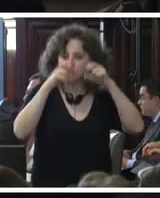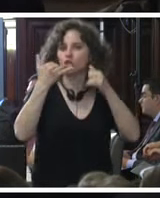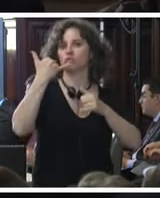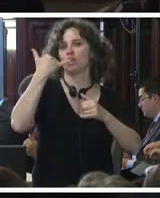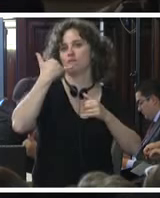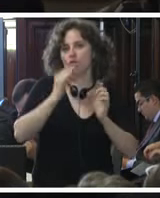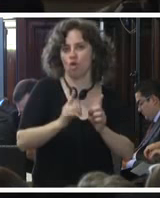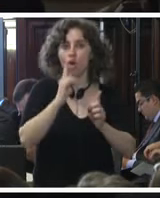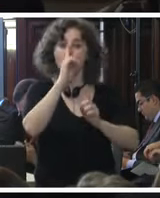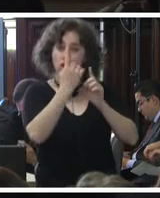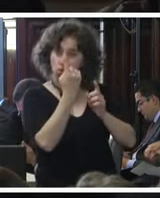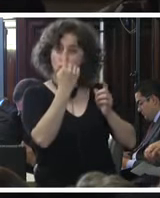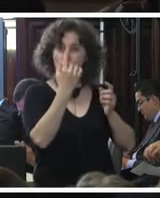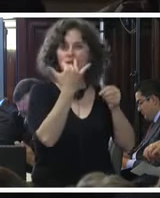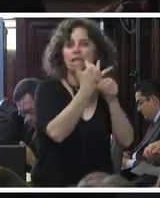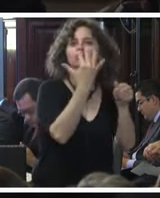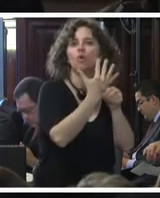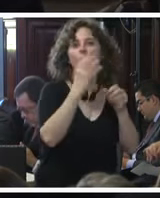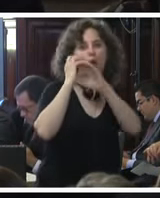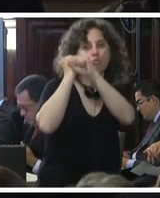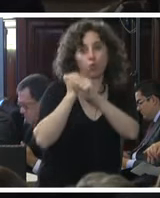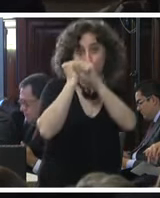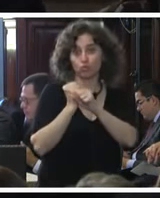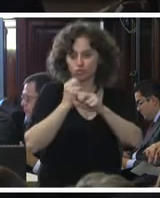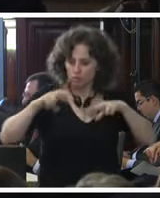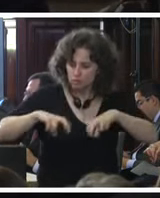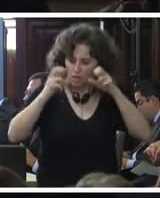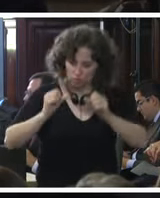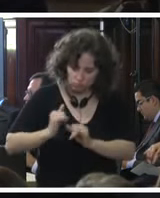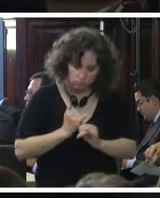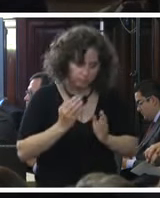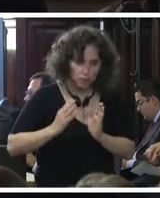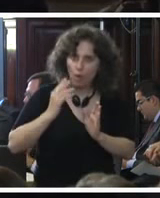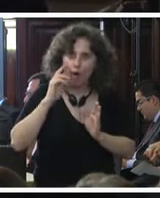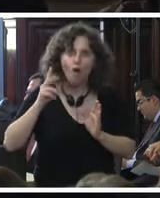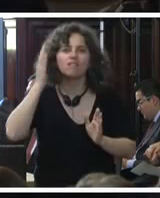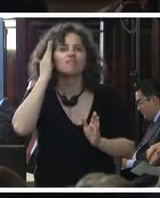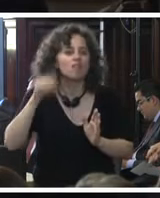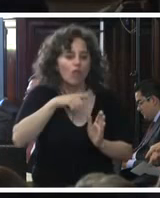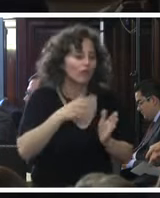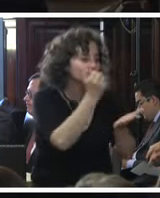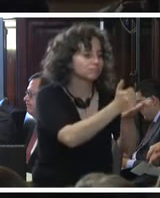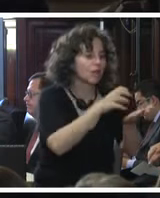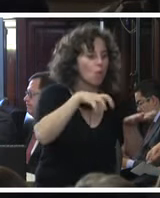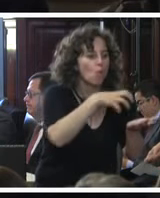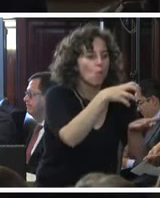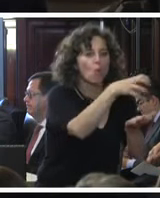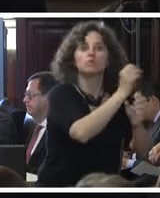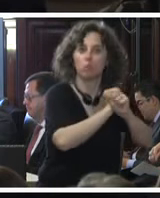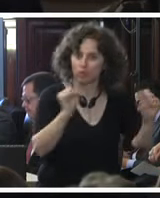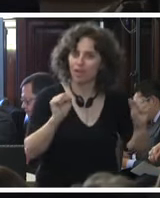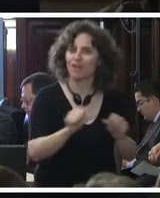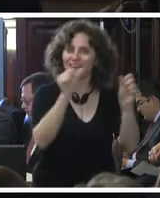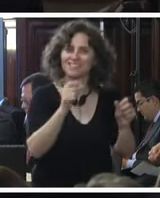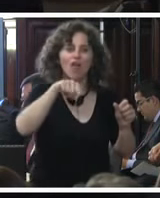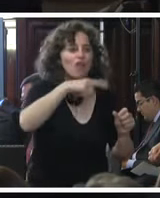los casos del denominado quinto autobús se hicieron recorridos todavía en lo que tiene que ver con ubicación geográfica a través